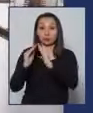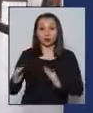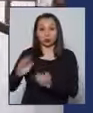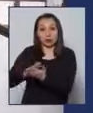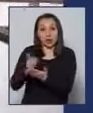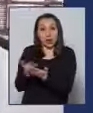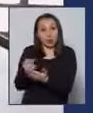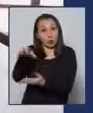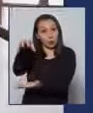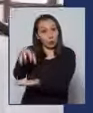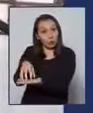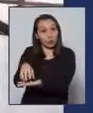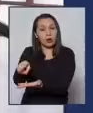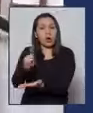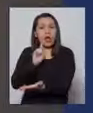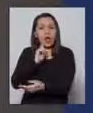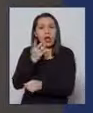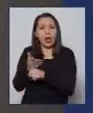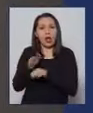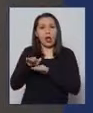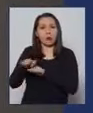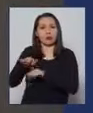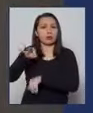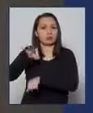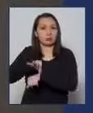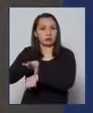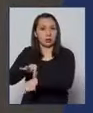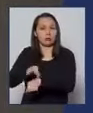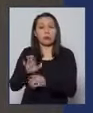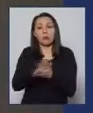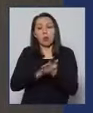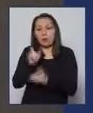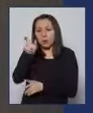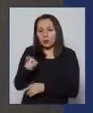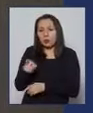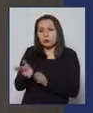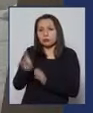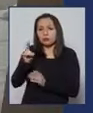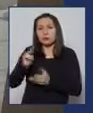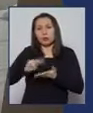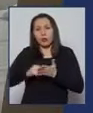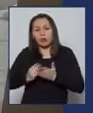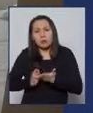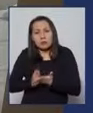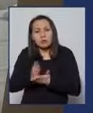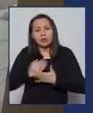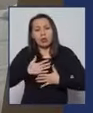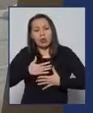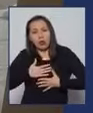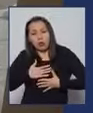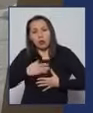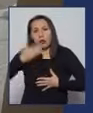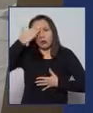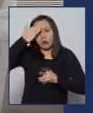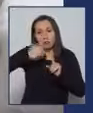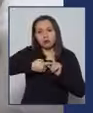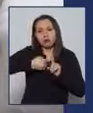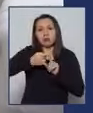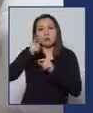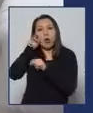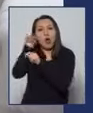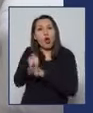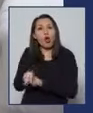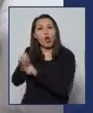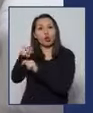sanitarias cuentan con un apoyo sanitario, es decir, si una persona empieza con dificultad respiratoria, empieza con fiebre, tienen un monitoreo